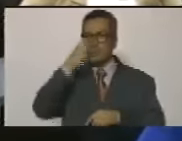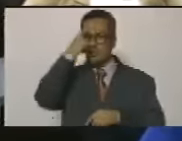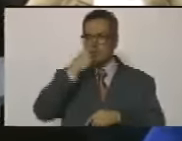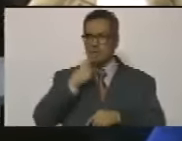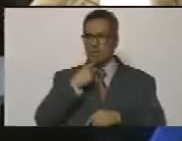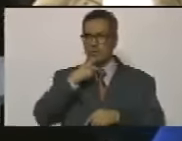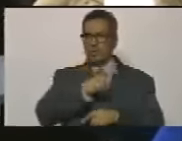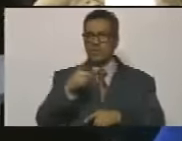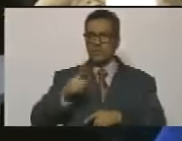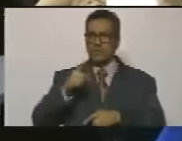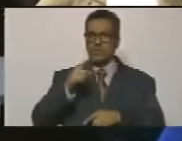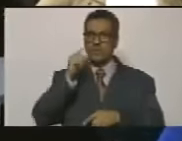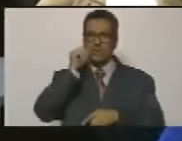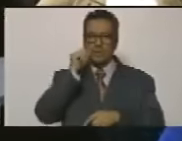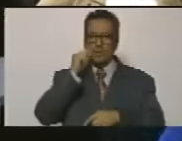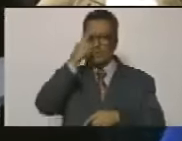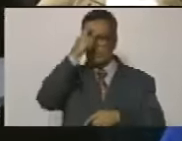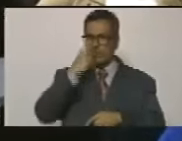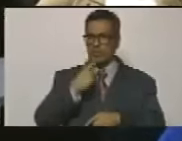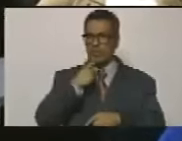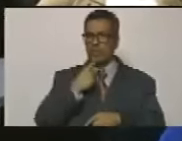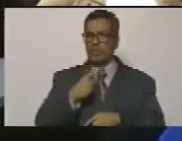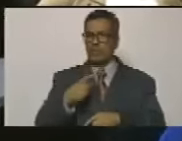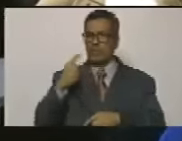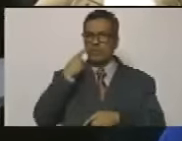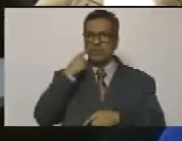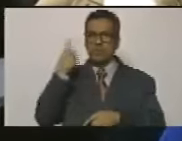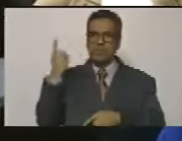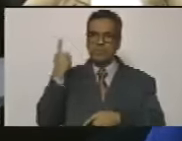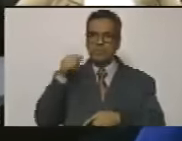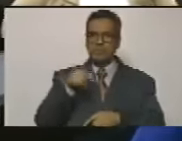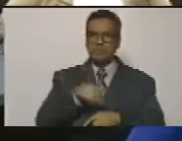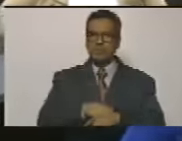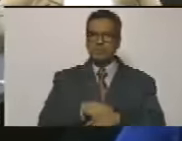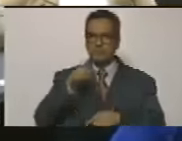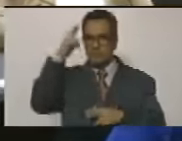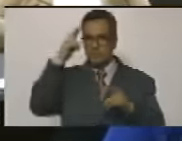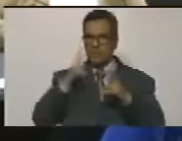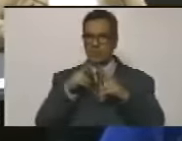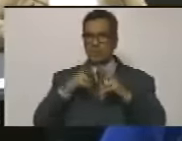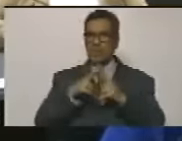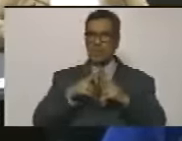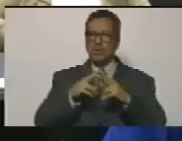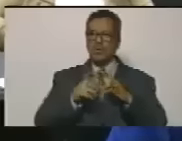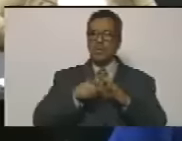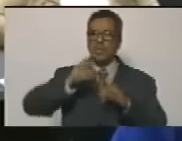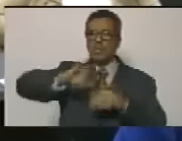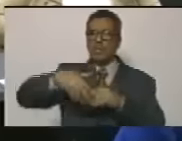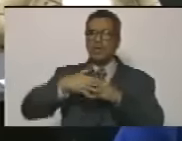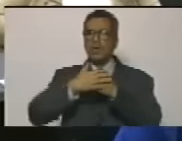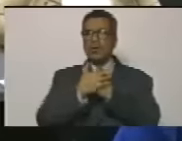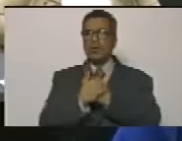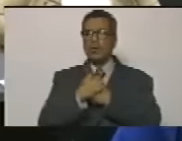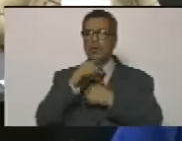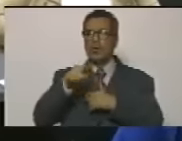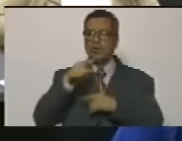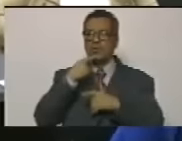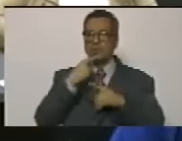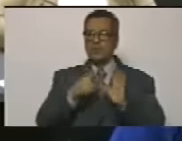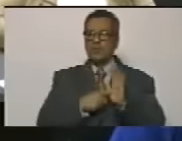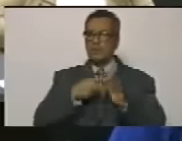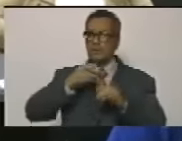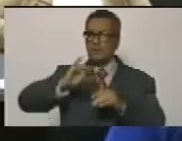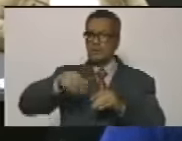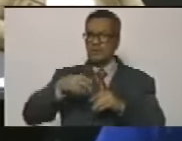y usted es un hombre serio yo te vi ahí cuando reconociste el crimen de Jorge Rodríguez y le comenté a